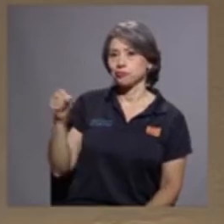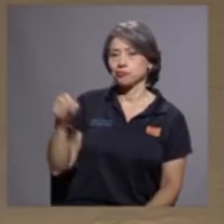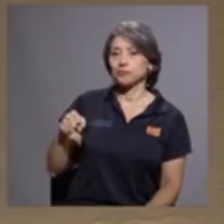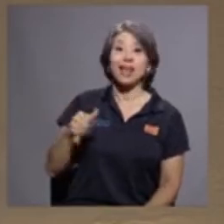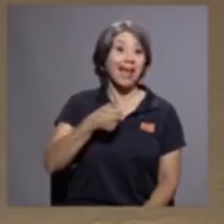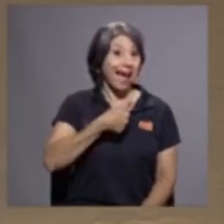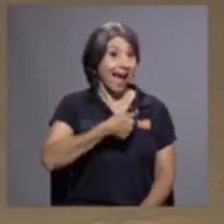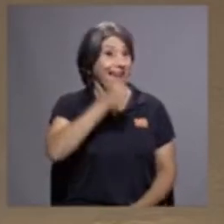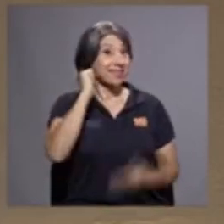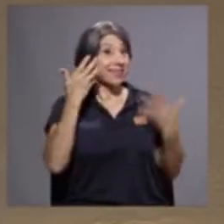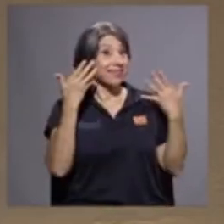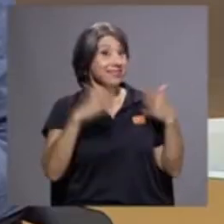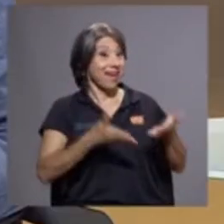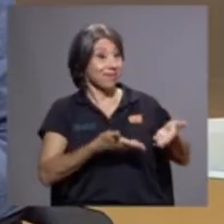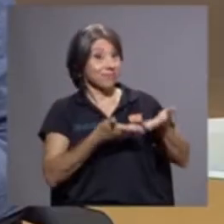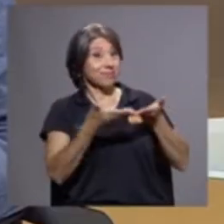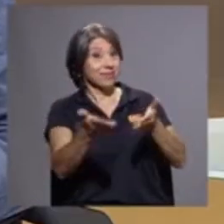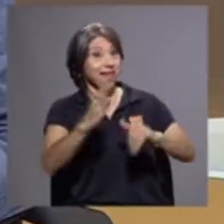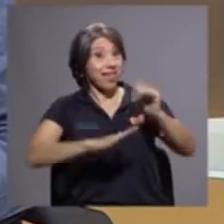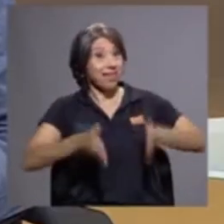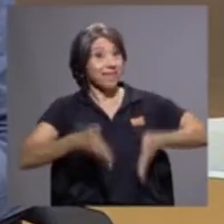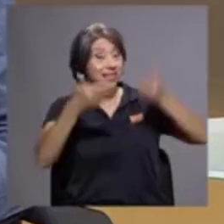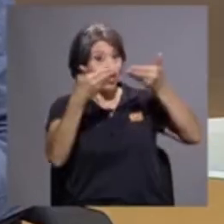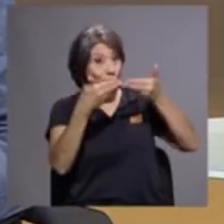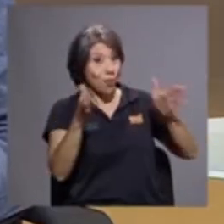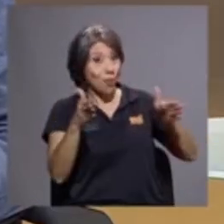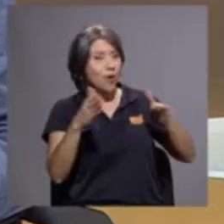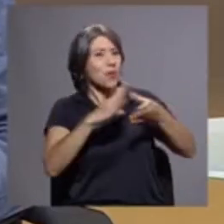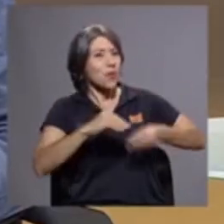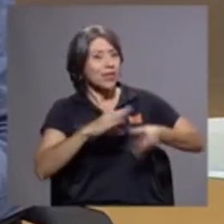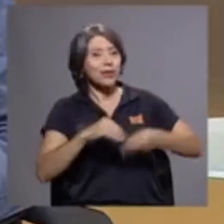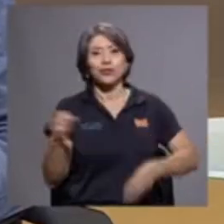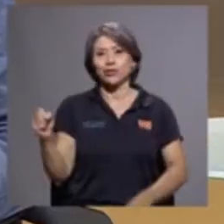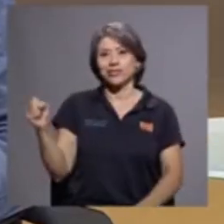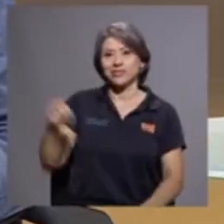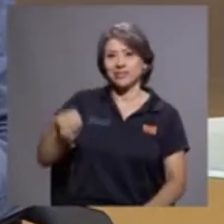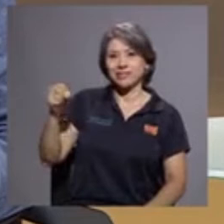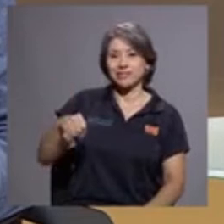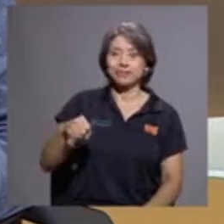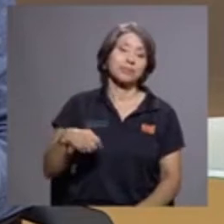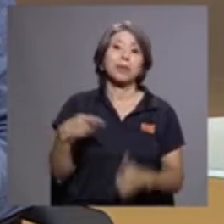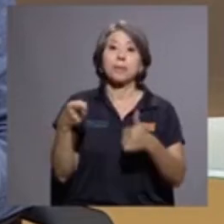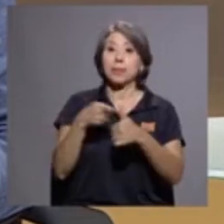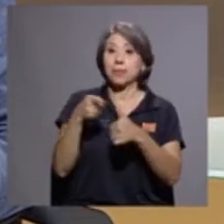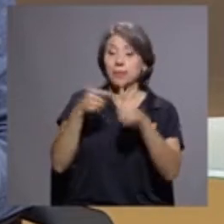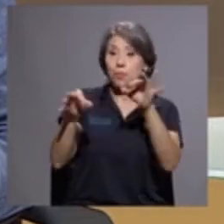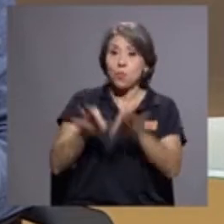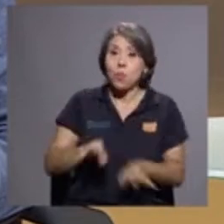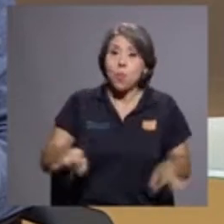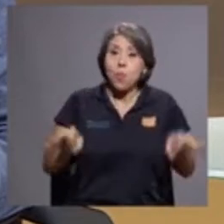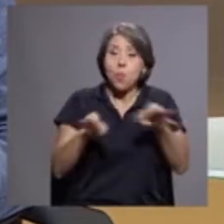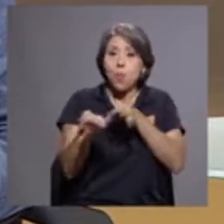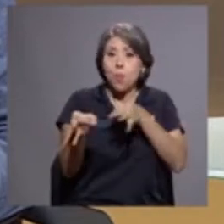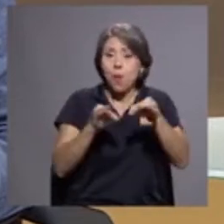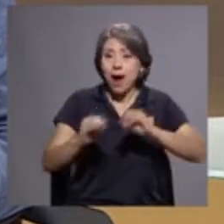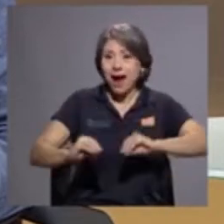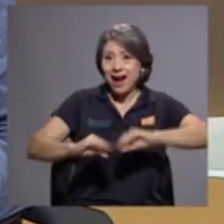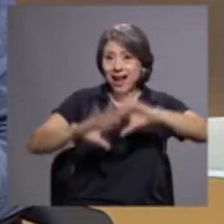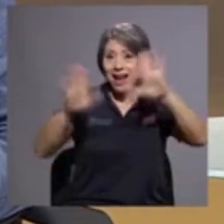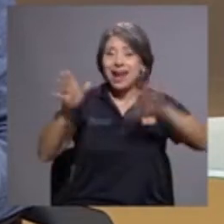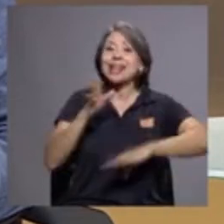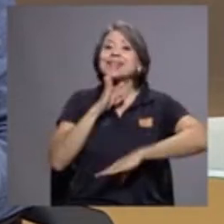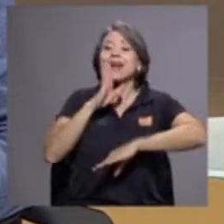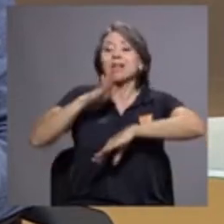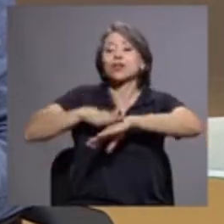ayer les entregaron el edificio. Cuéntenos un poquito sobre eso. Sí, bueno, primero yo creo que vale la pena aclarar que se habla de la